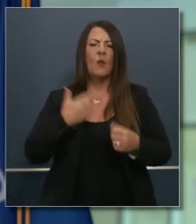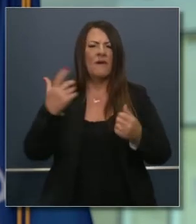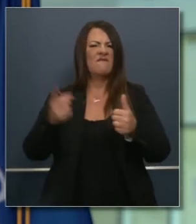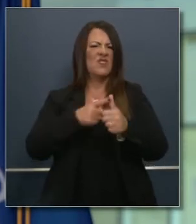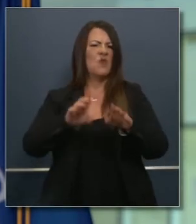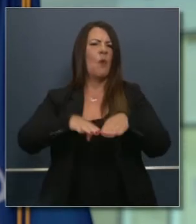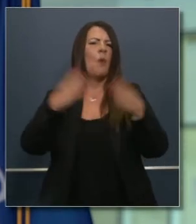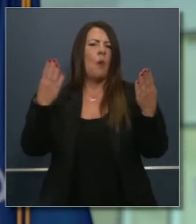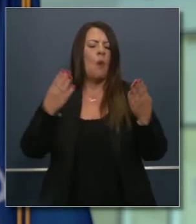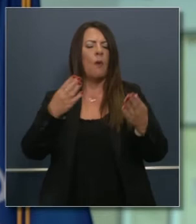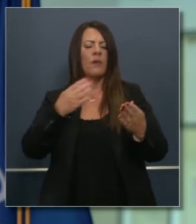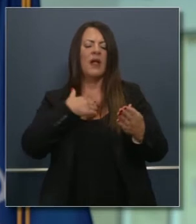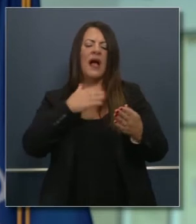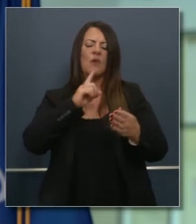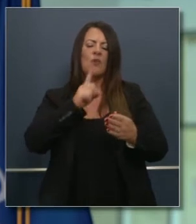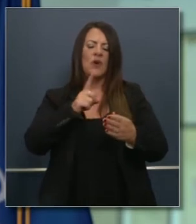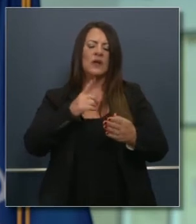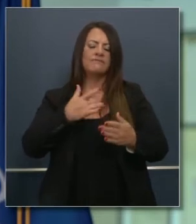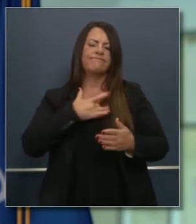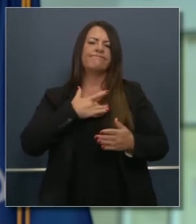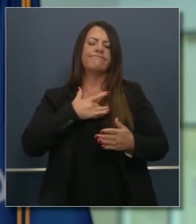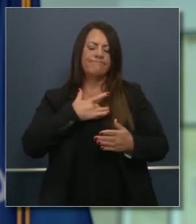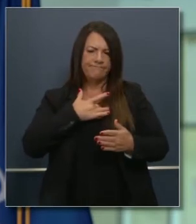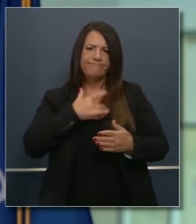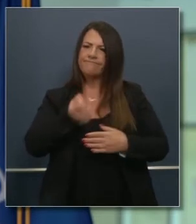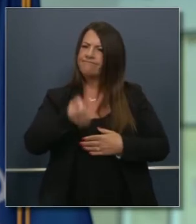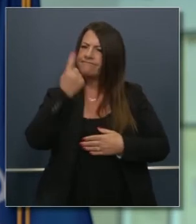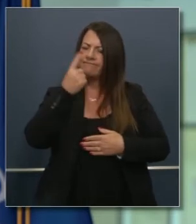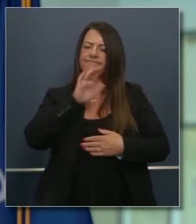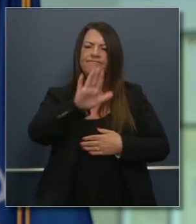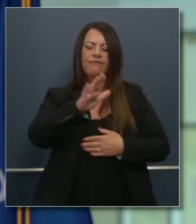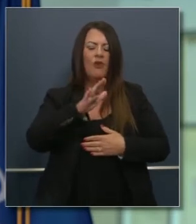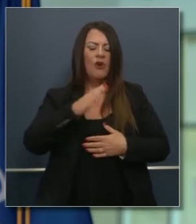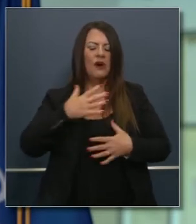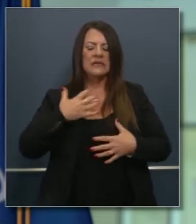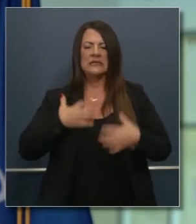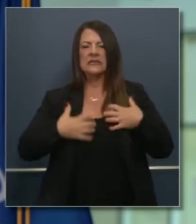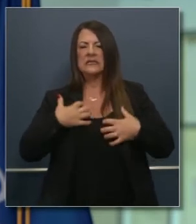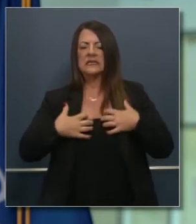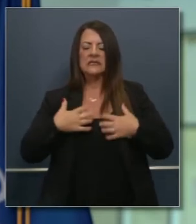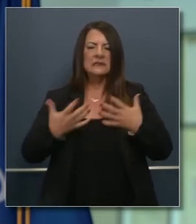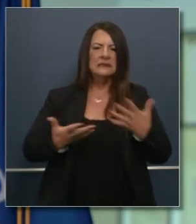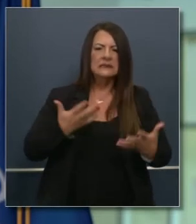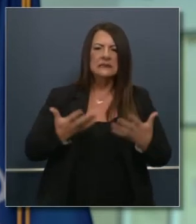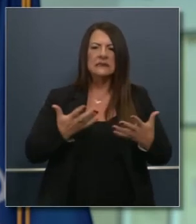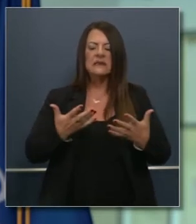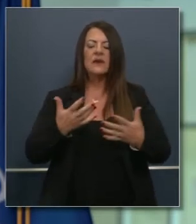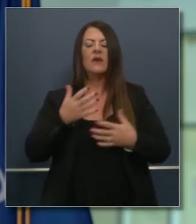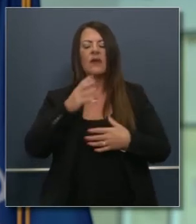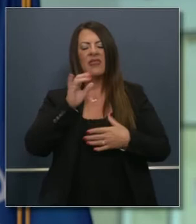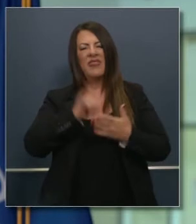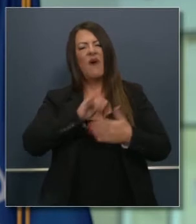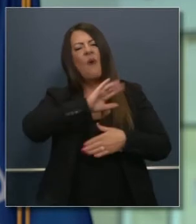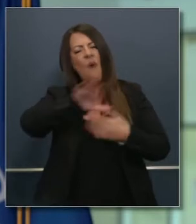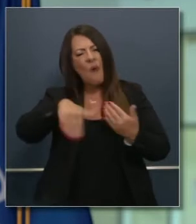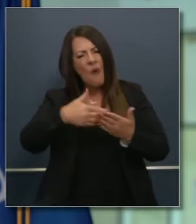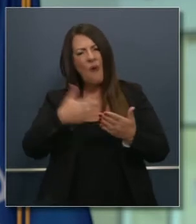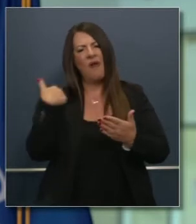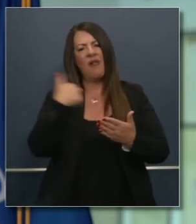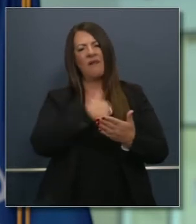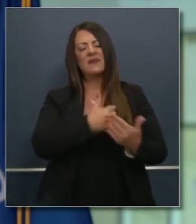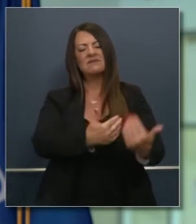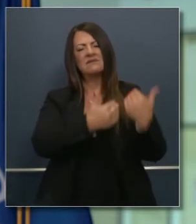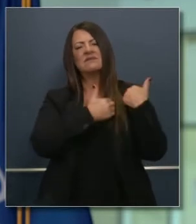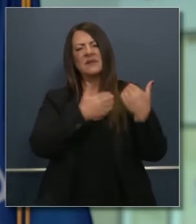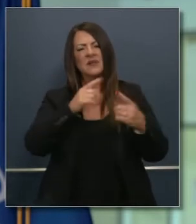con eso como preámbulo de este reconocimiento profundo acerca de la ansiedad, reconocimiento del rol que